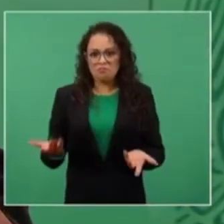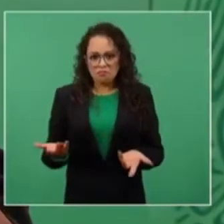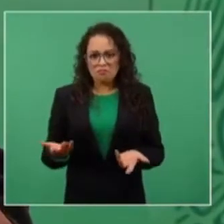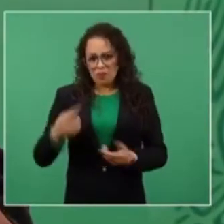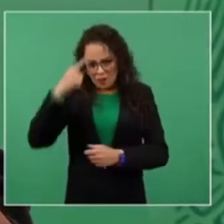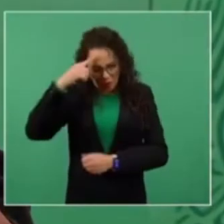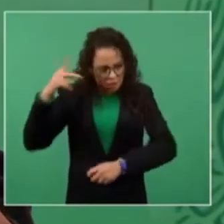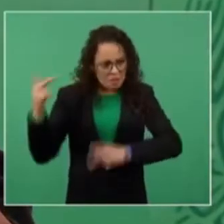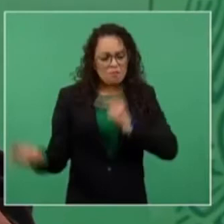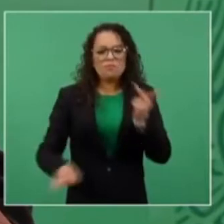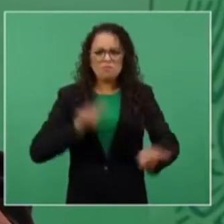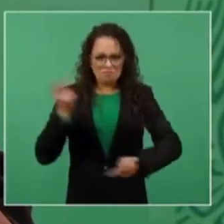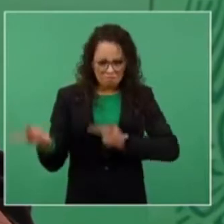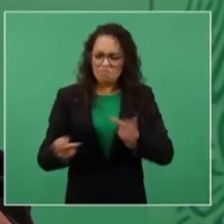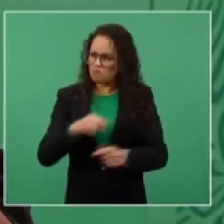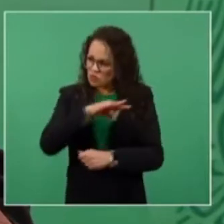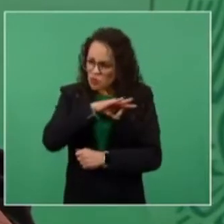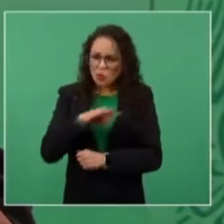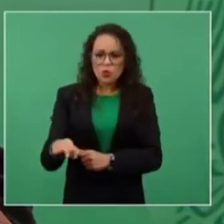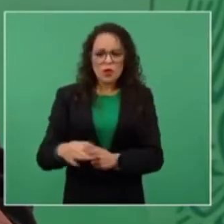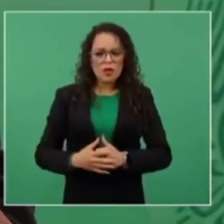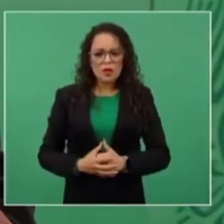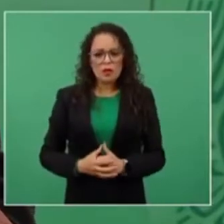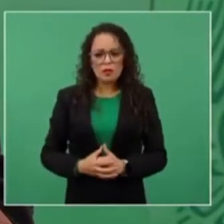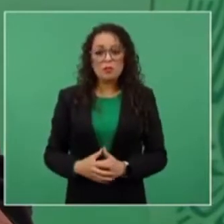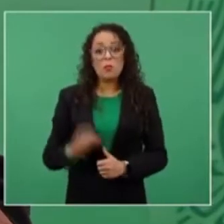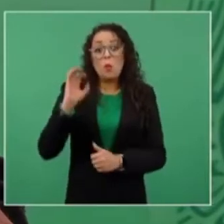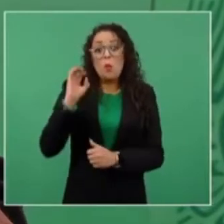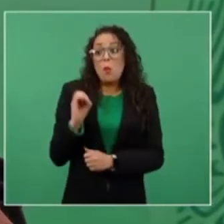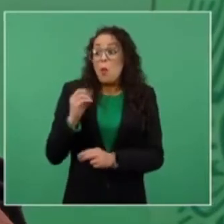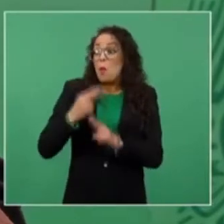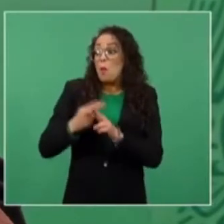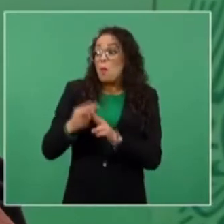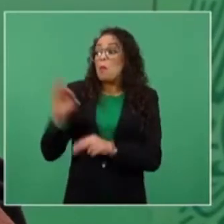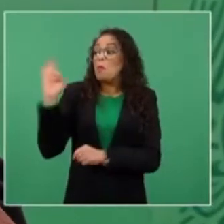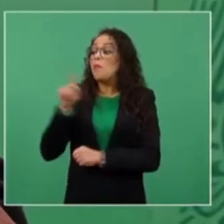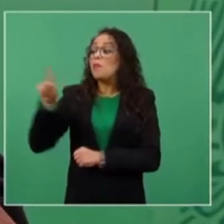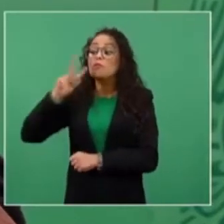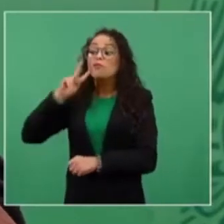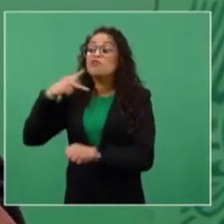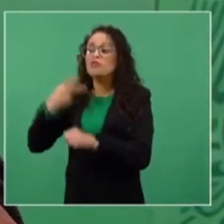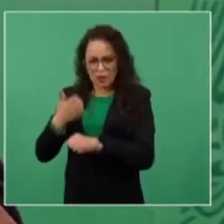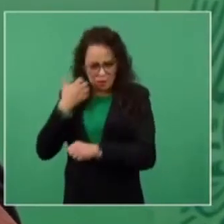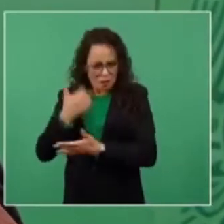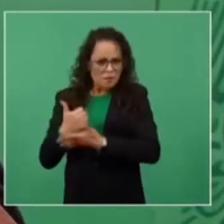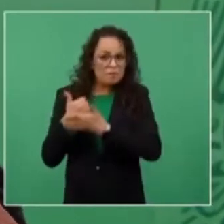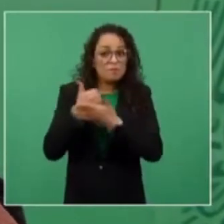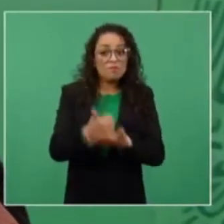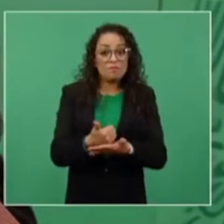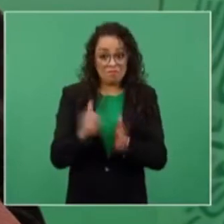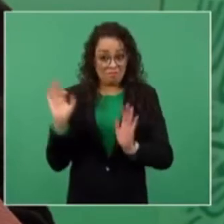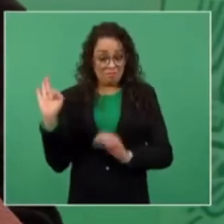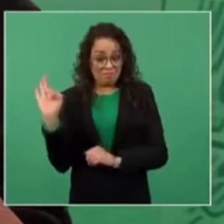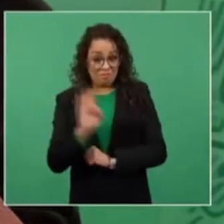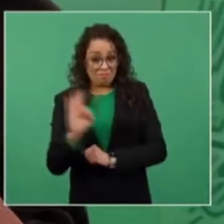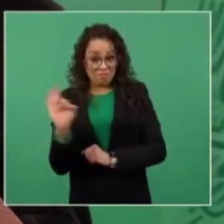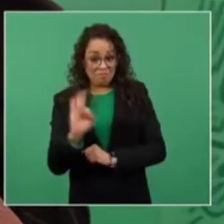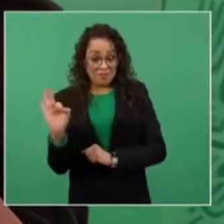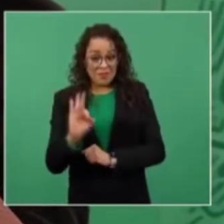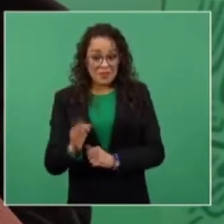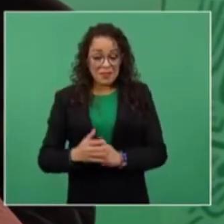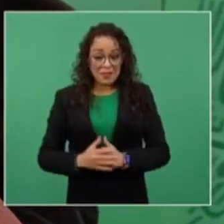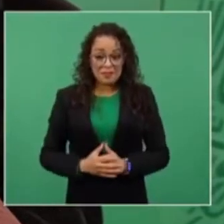lo hacen de manera voluntaria y a ver